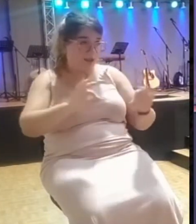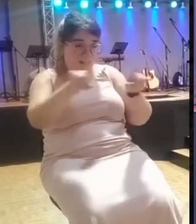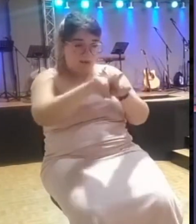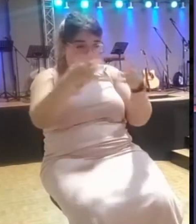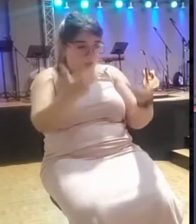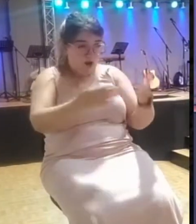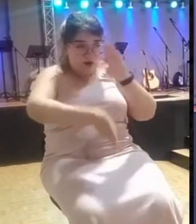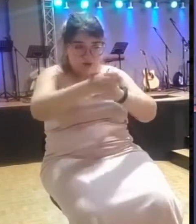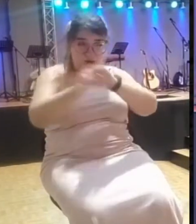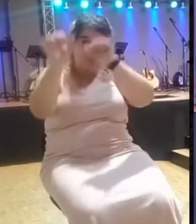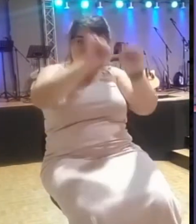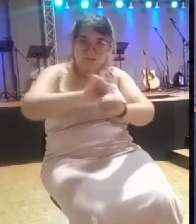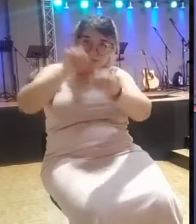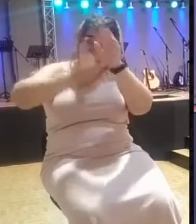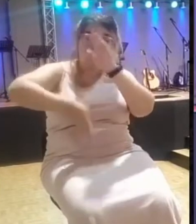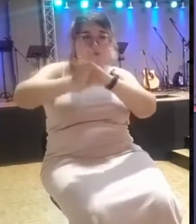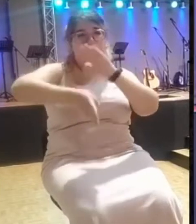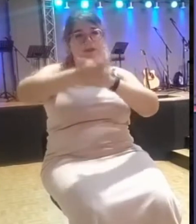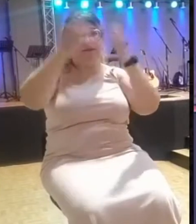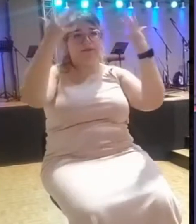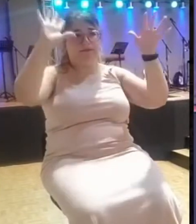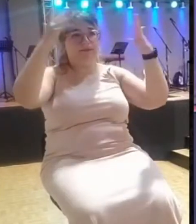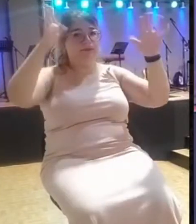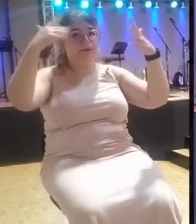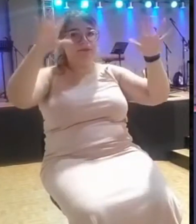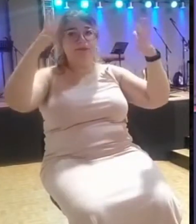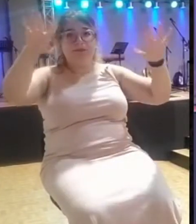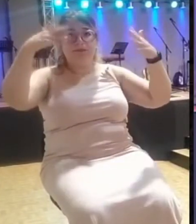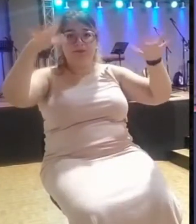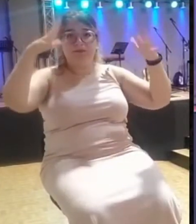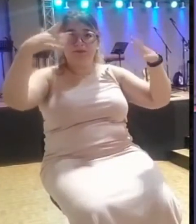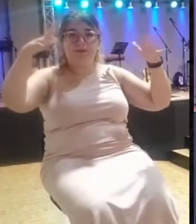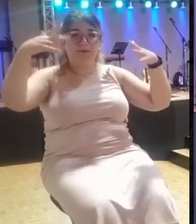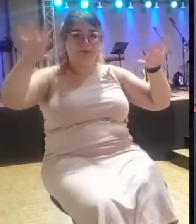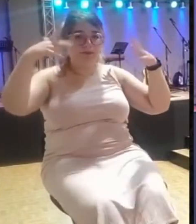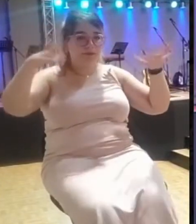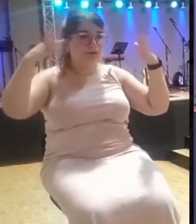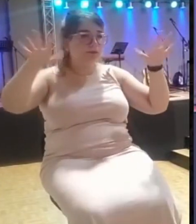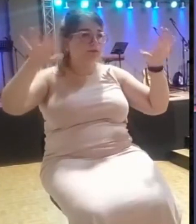aplauso a Cristo, por favor. Aleluya, gloria a Jesús, gloria a Dios